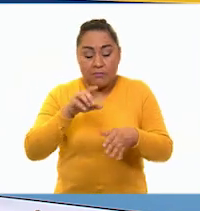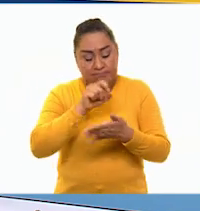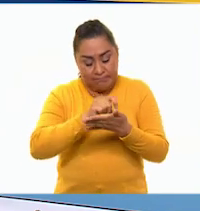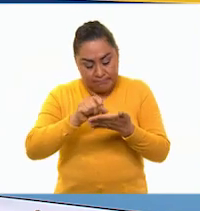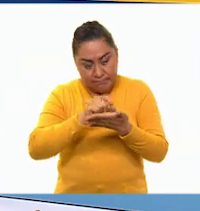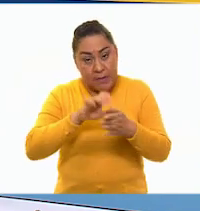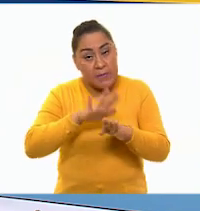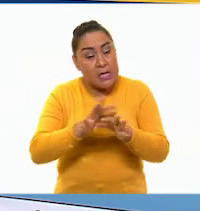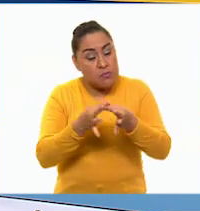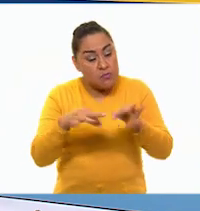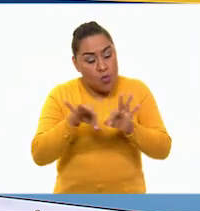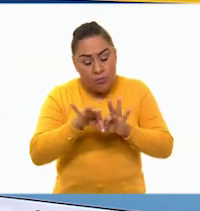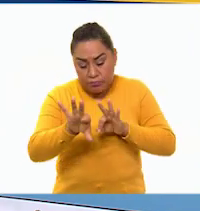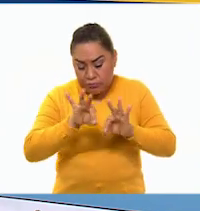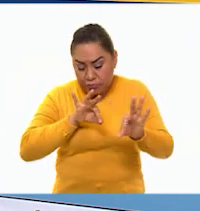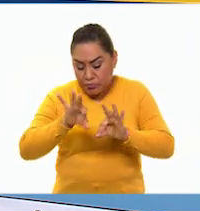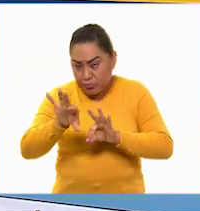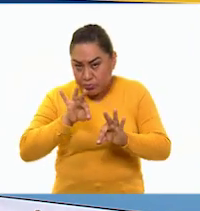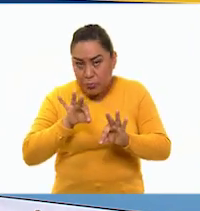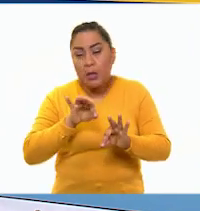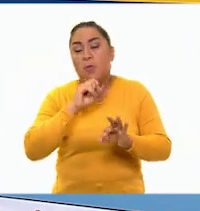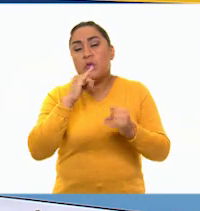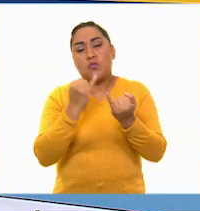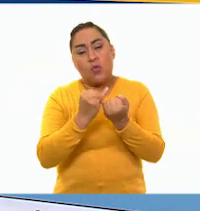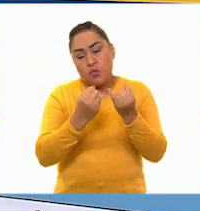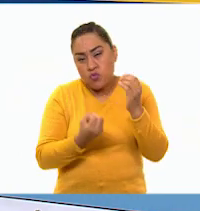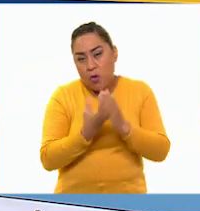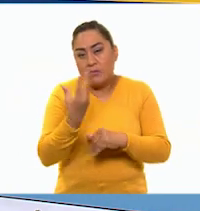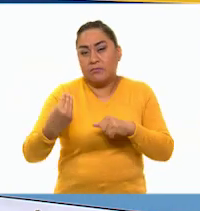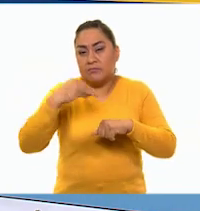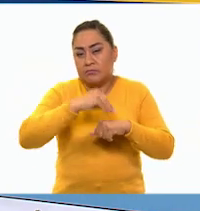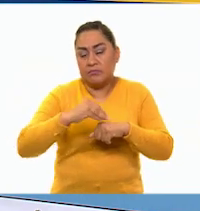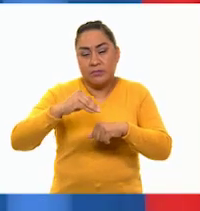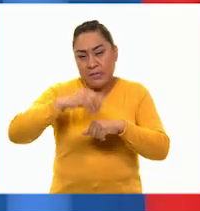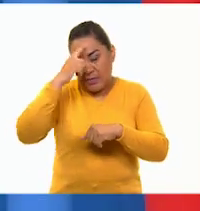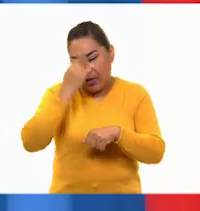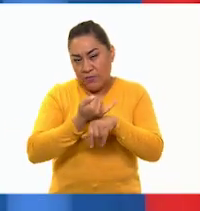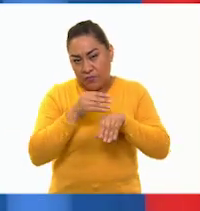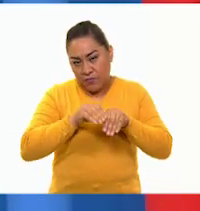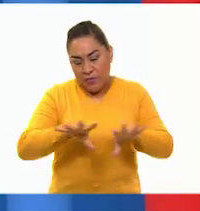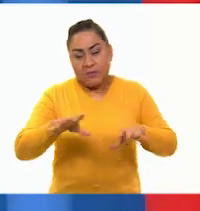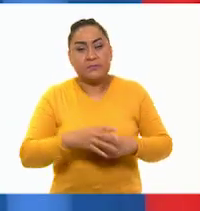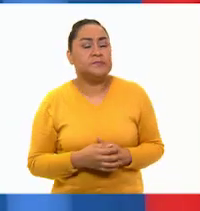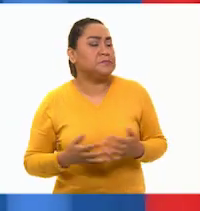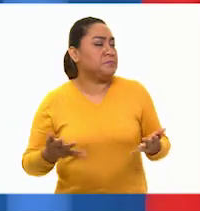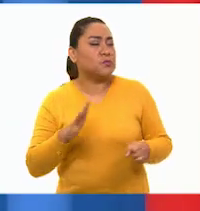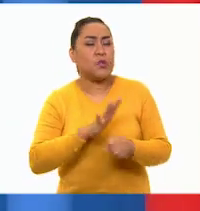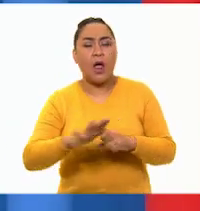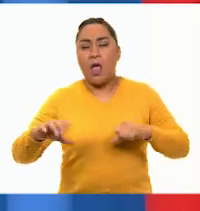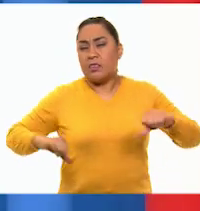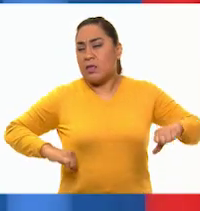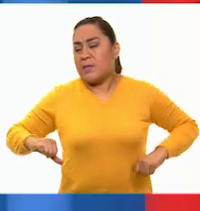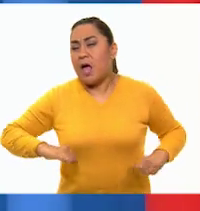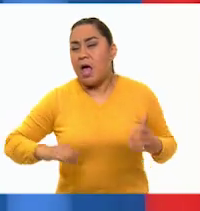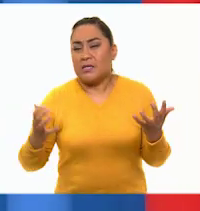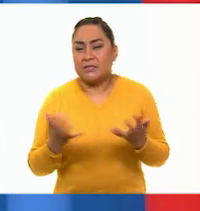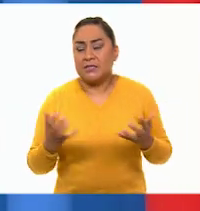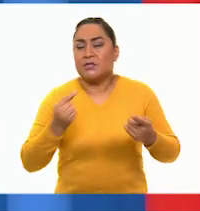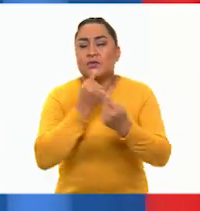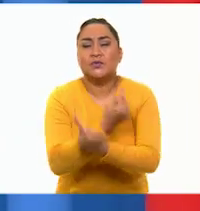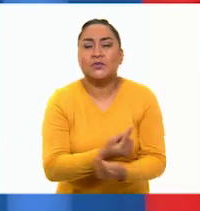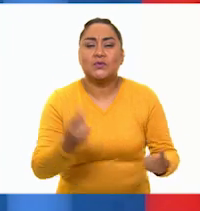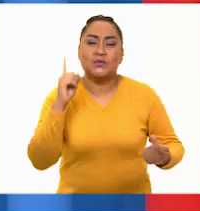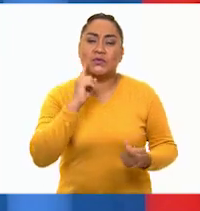relevante y plantearnos nuevas necesidades de búsqueda de información. ¿Y qué actividades van a realizar los niños y las niñas que nos